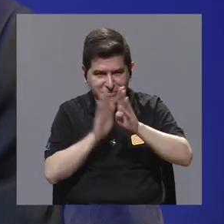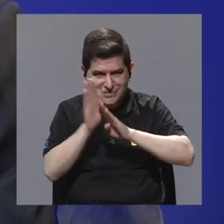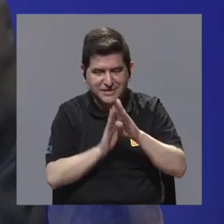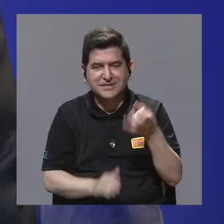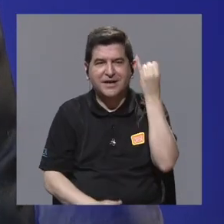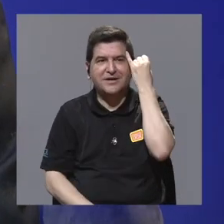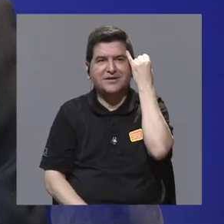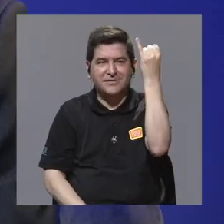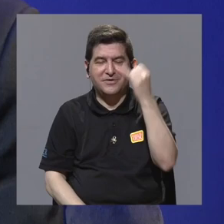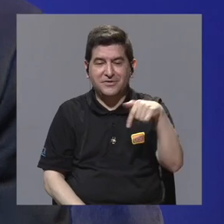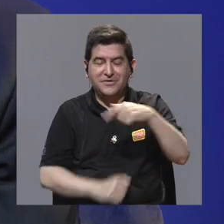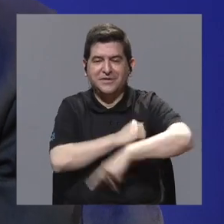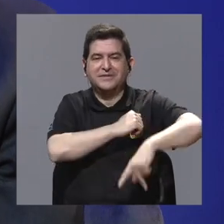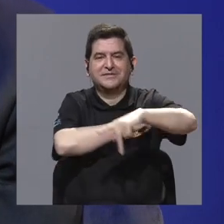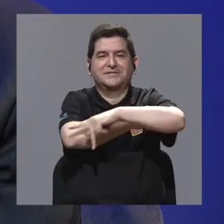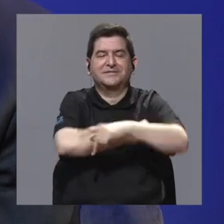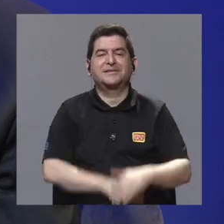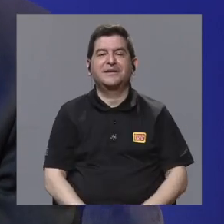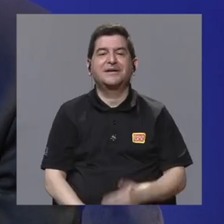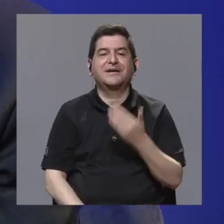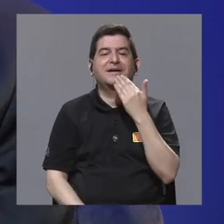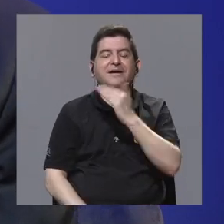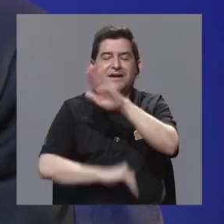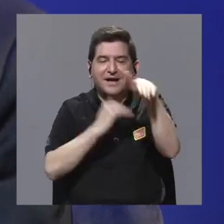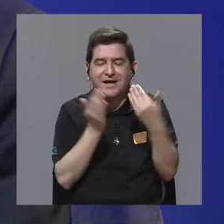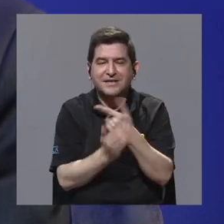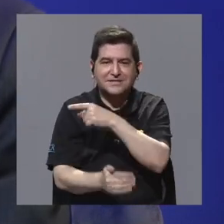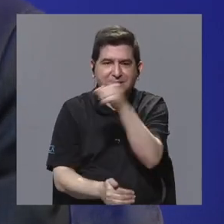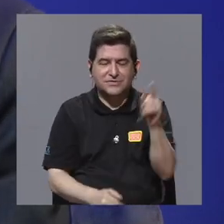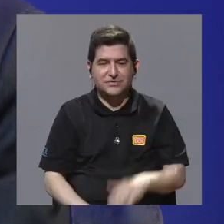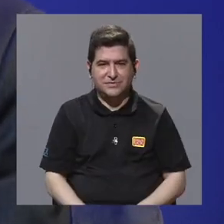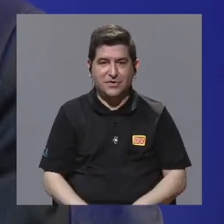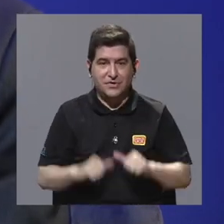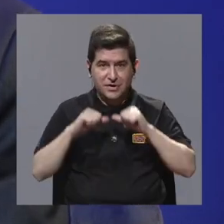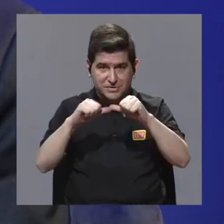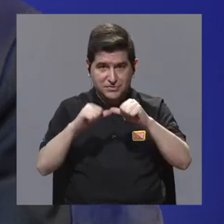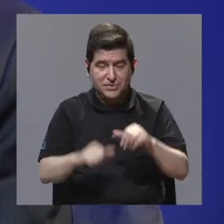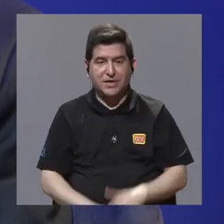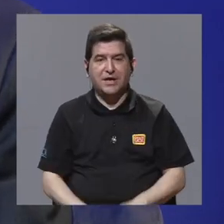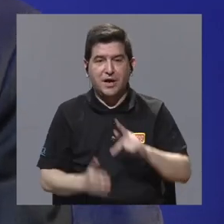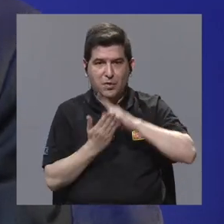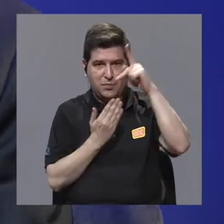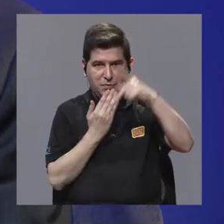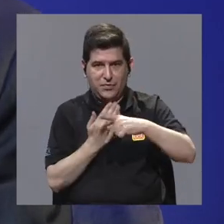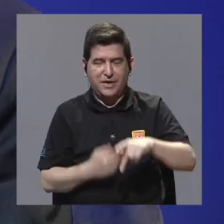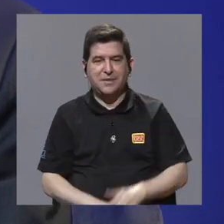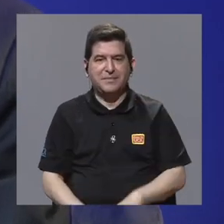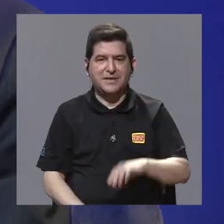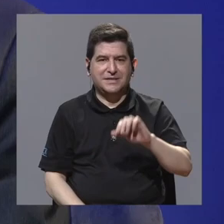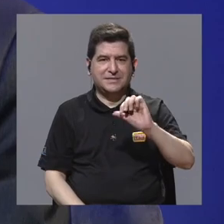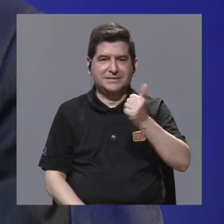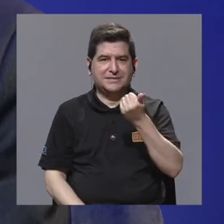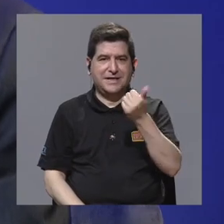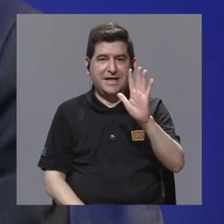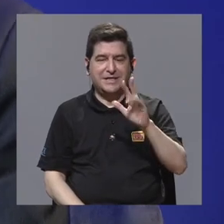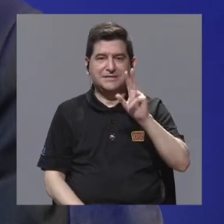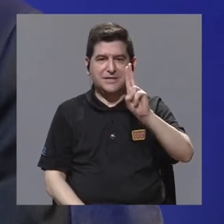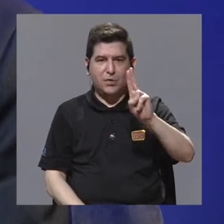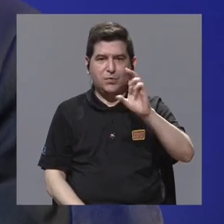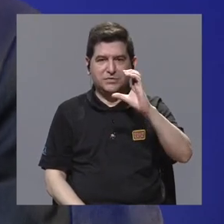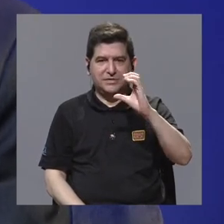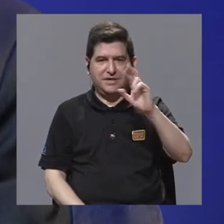concepto en nuestro país. Gracias a todas y todos ustedes continúen con la programación de 15